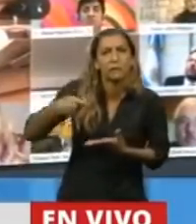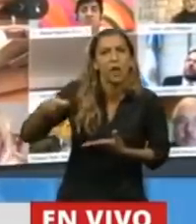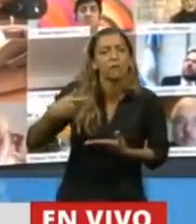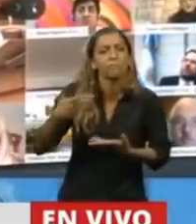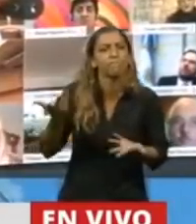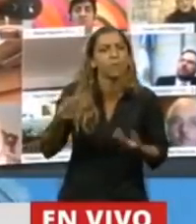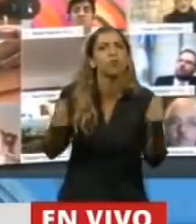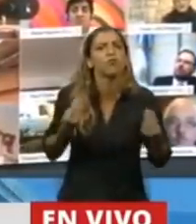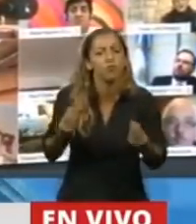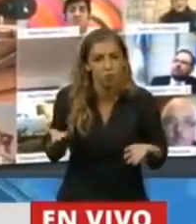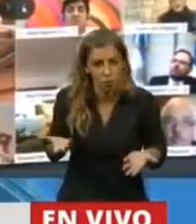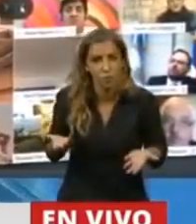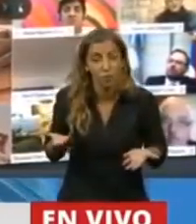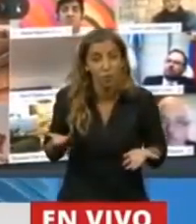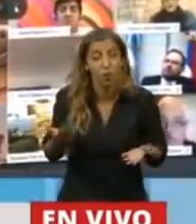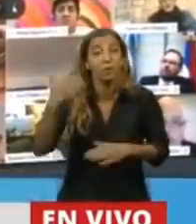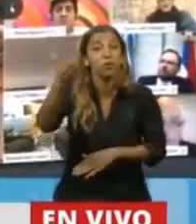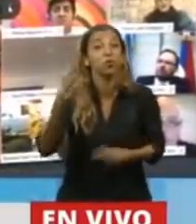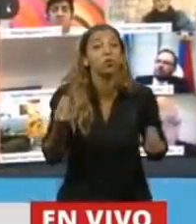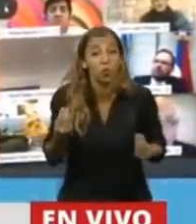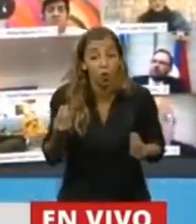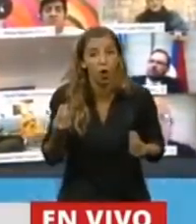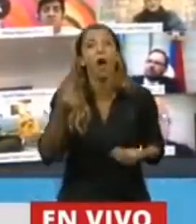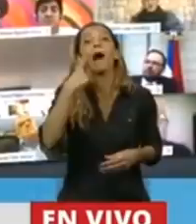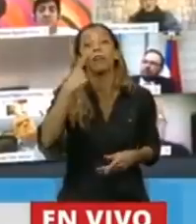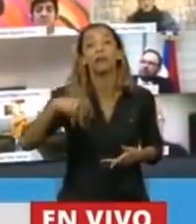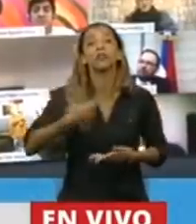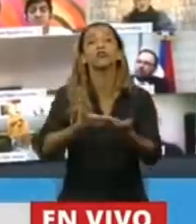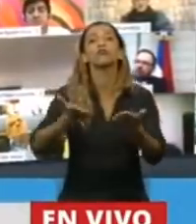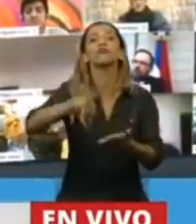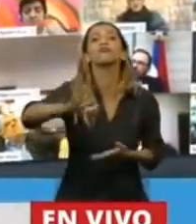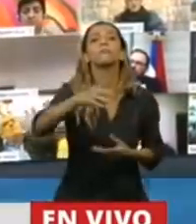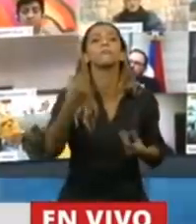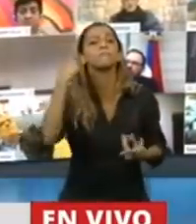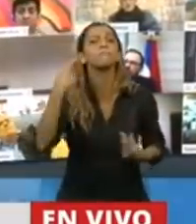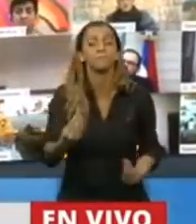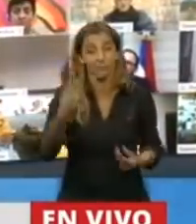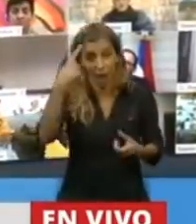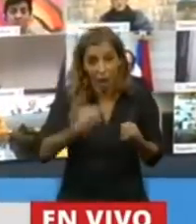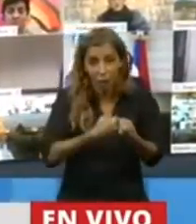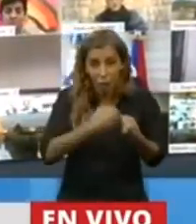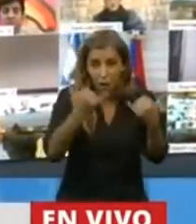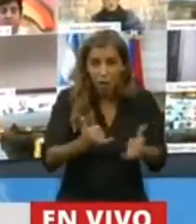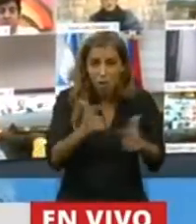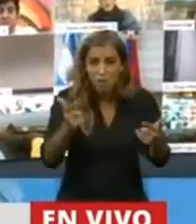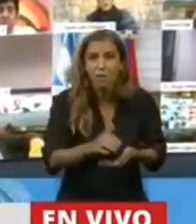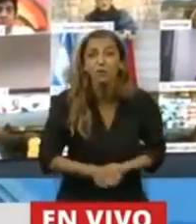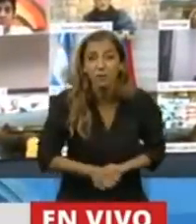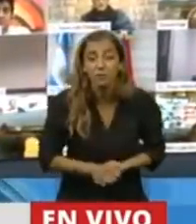Ahí es donde la sociedad va a ver si realmente estamos de acuerdo o no. Porque, por ejemplo, para estos proyectos que hoy votamos,